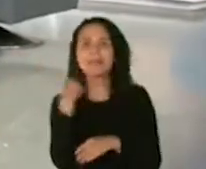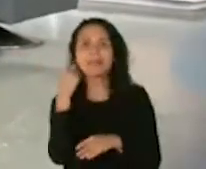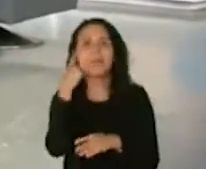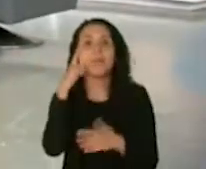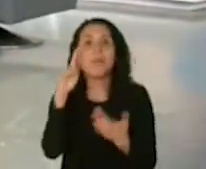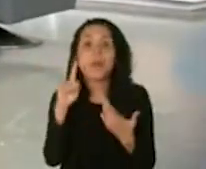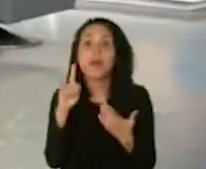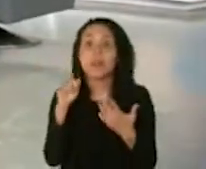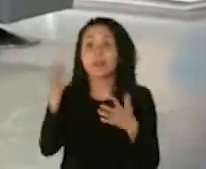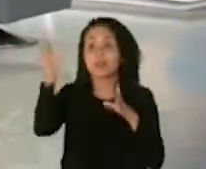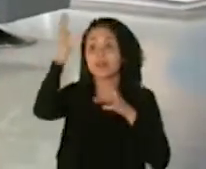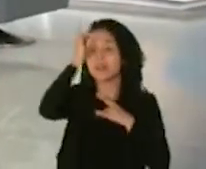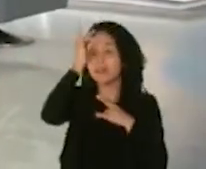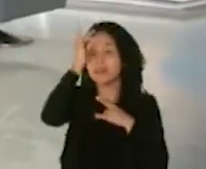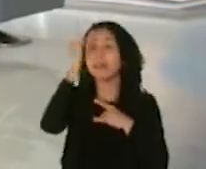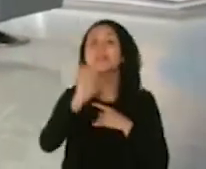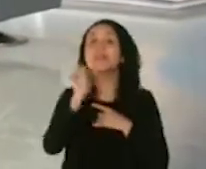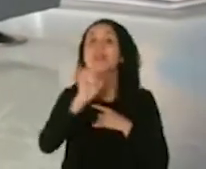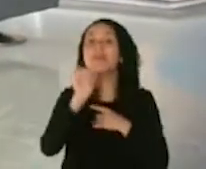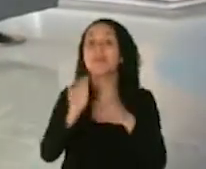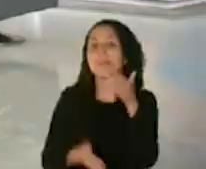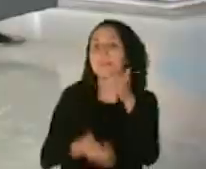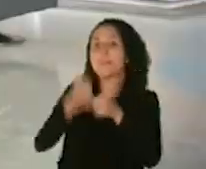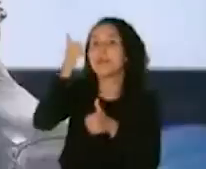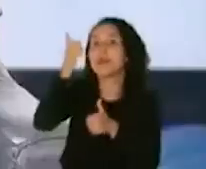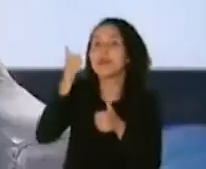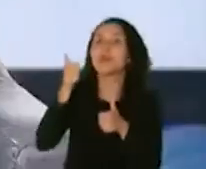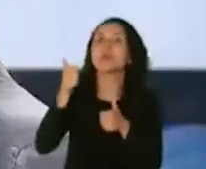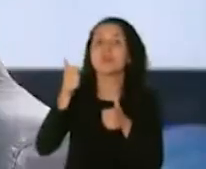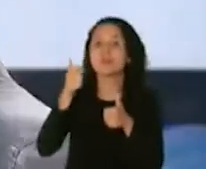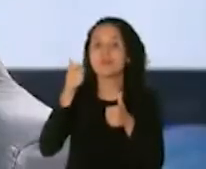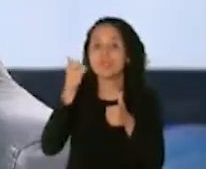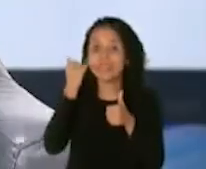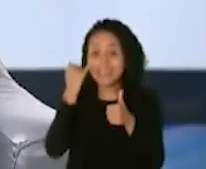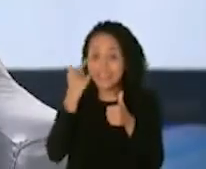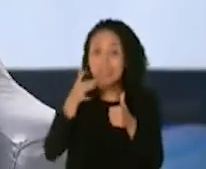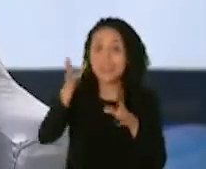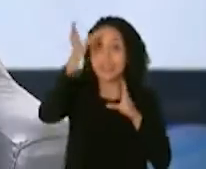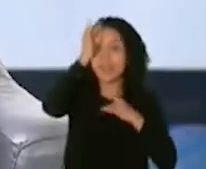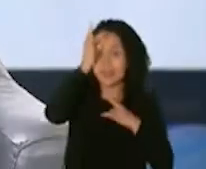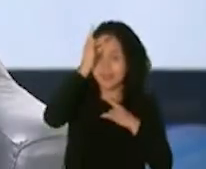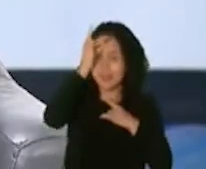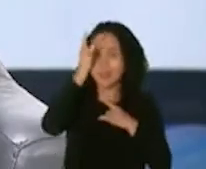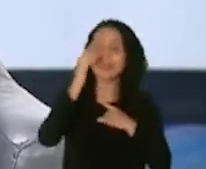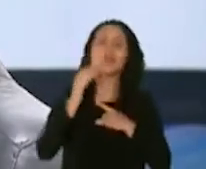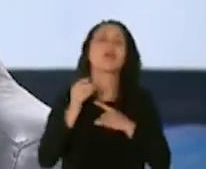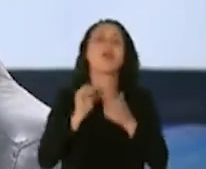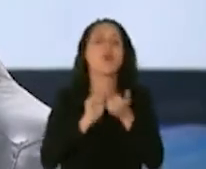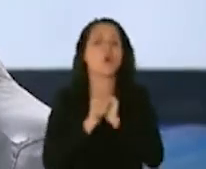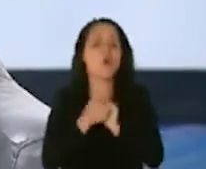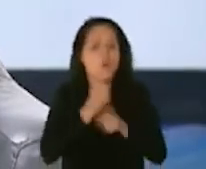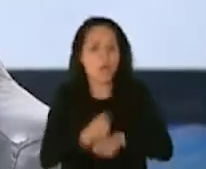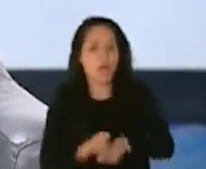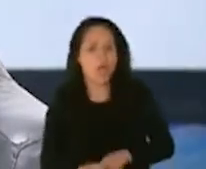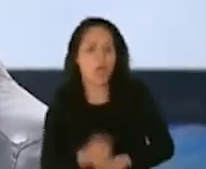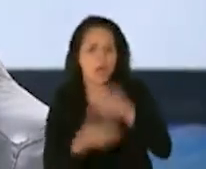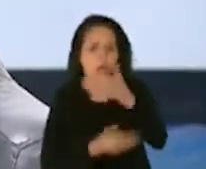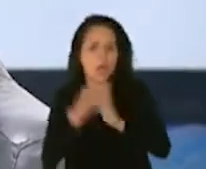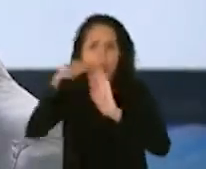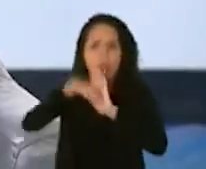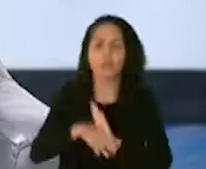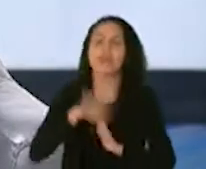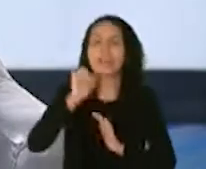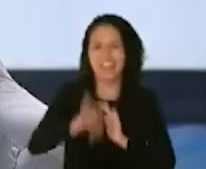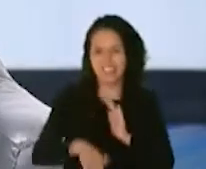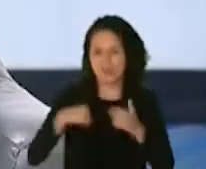y los que tienen mayor riesgo de complicarse si se infectan. Entonces, hemos dividido esa fase 1 en tres etapas.